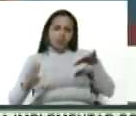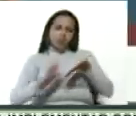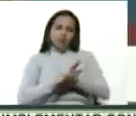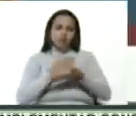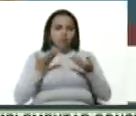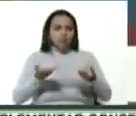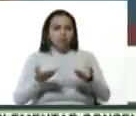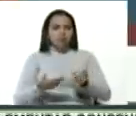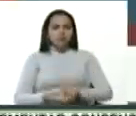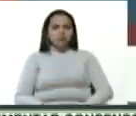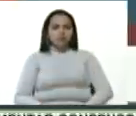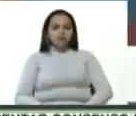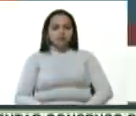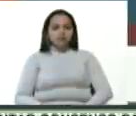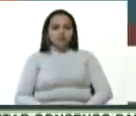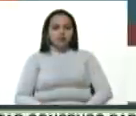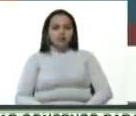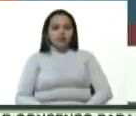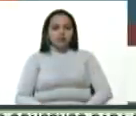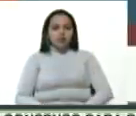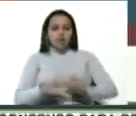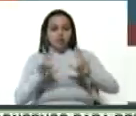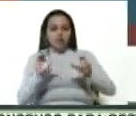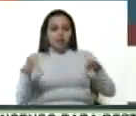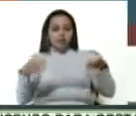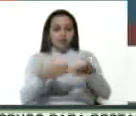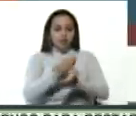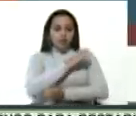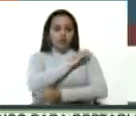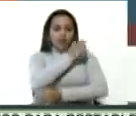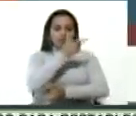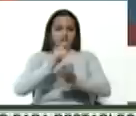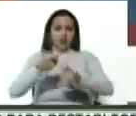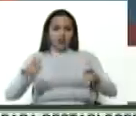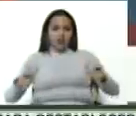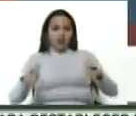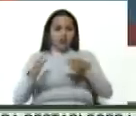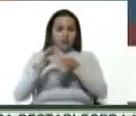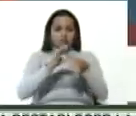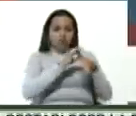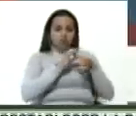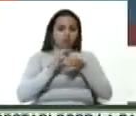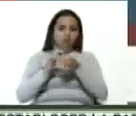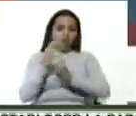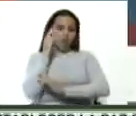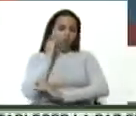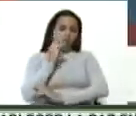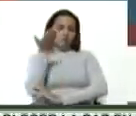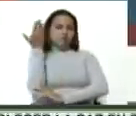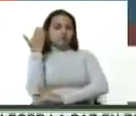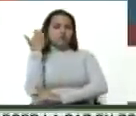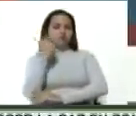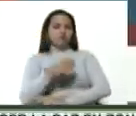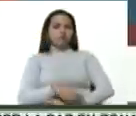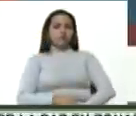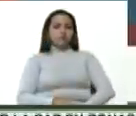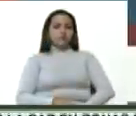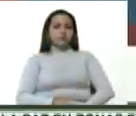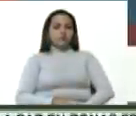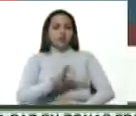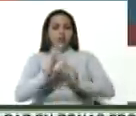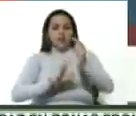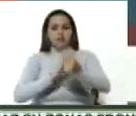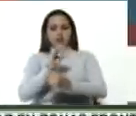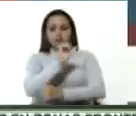en la más reciente reunión de jefes de gobierno de la Alianza Bolivariana, hace escasamente unos tres